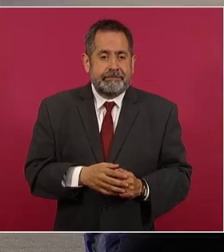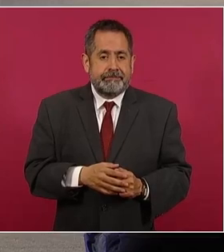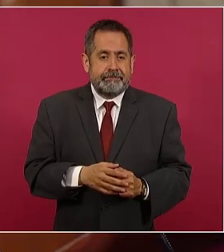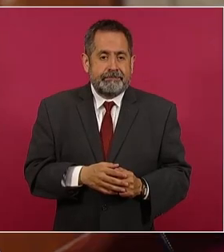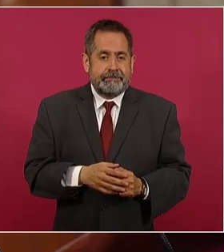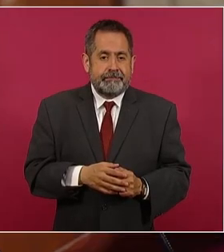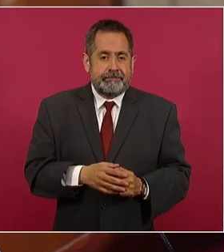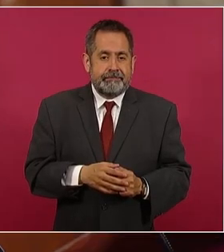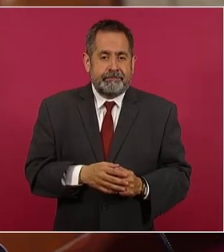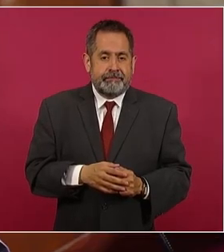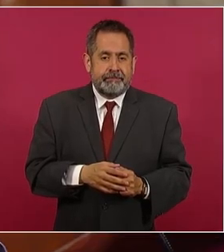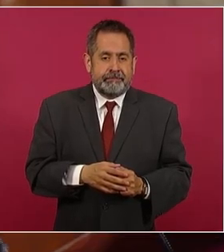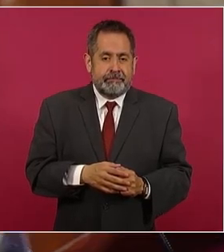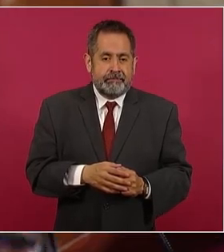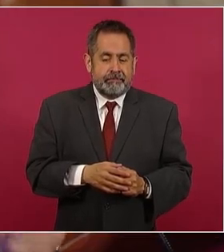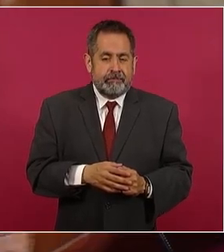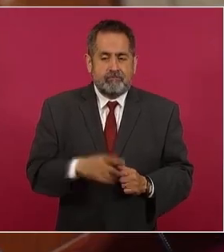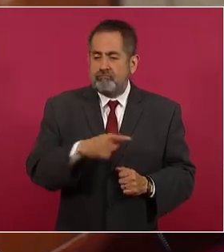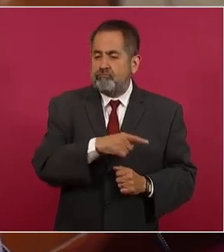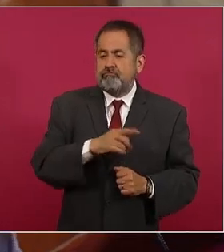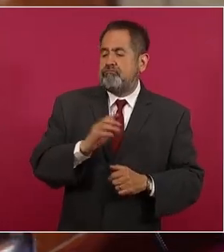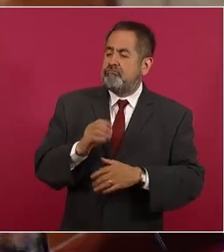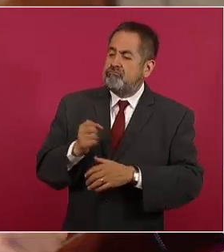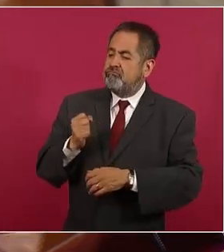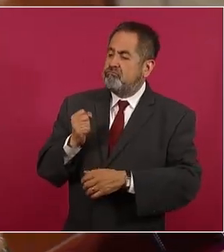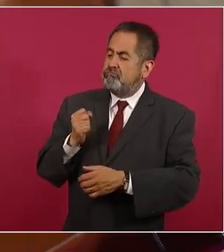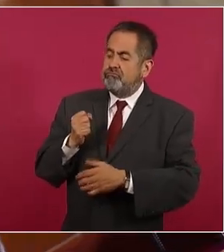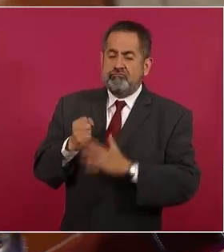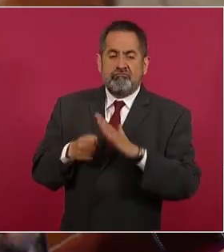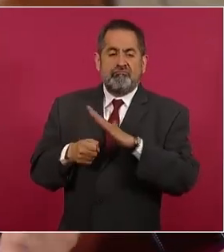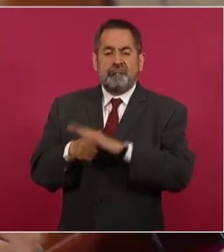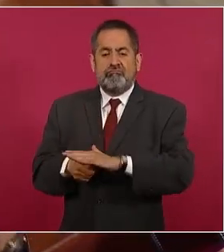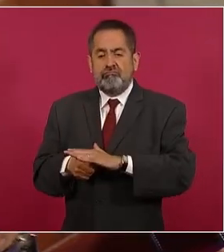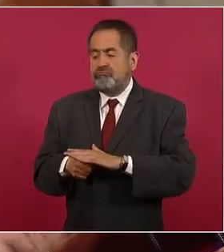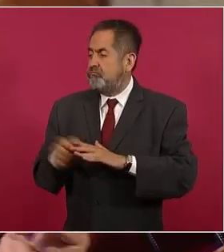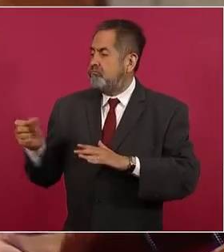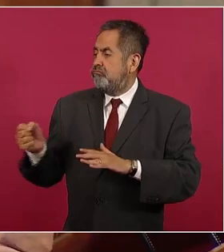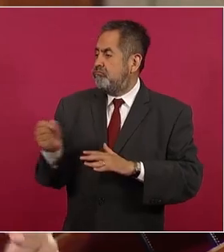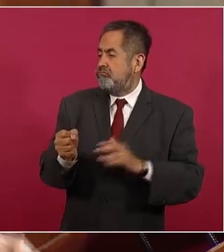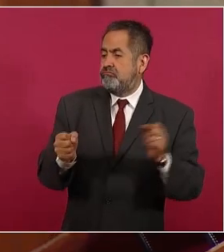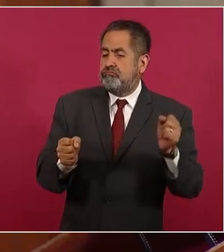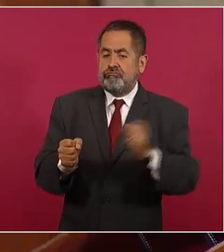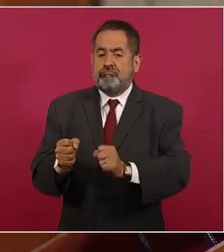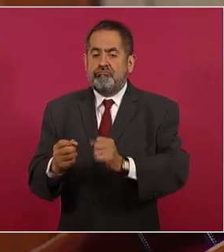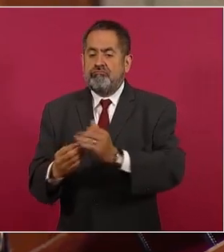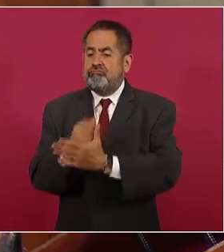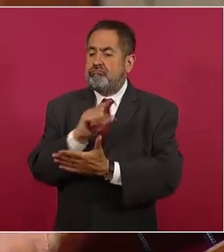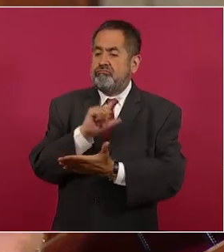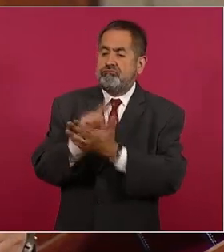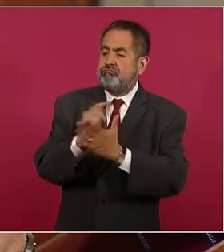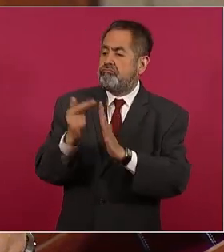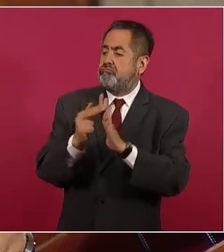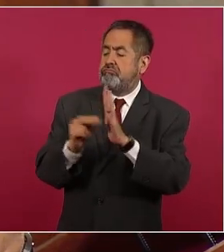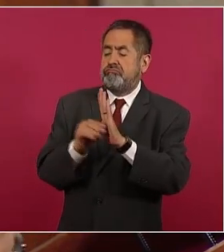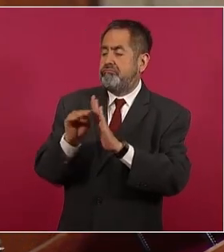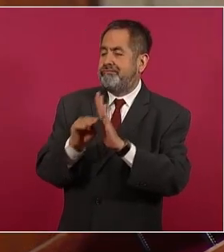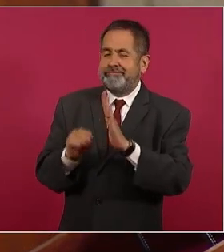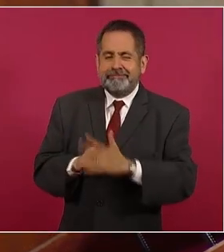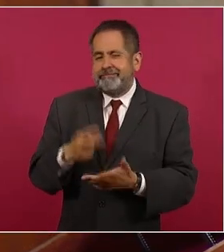O imponiendo un nuevo marco jurídico, como lo hicieron